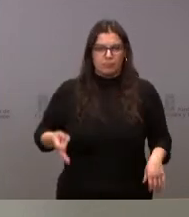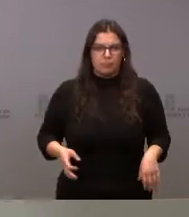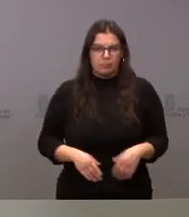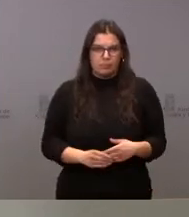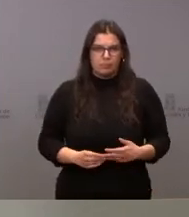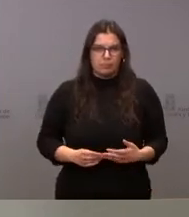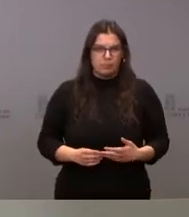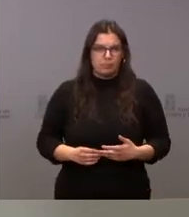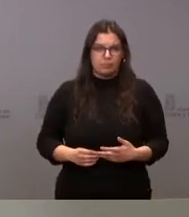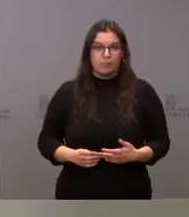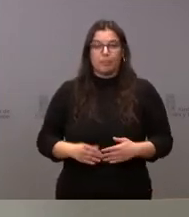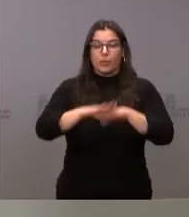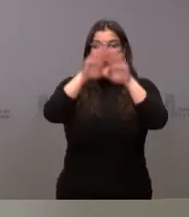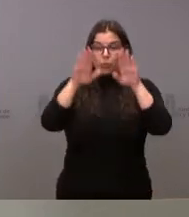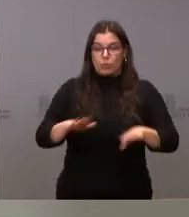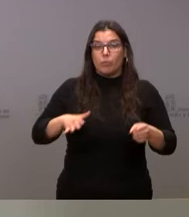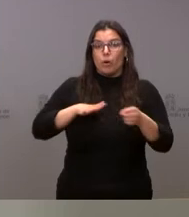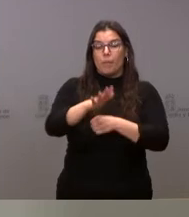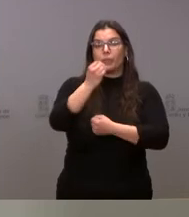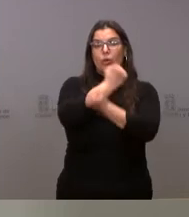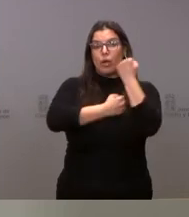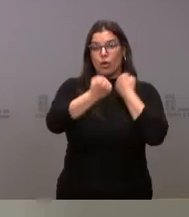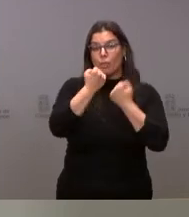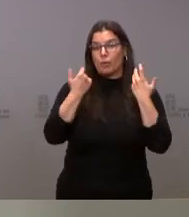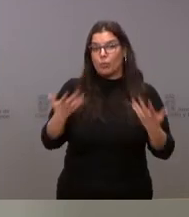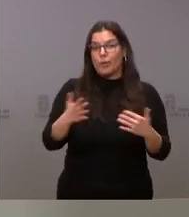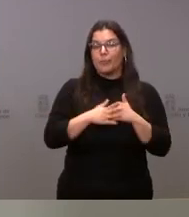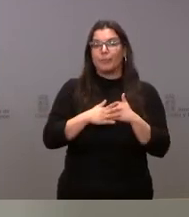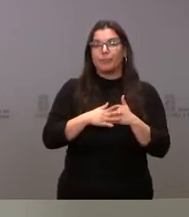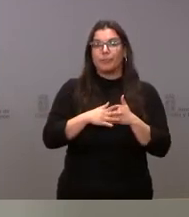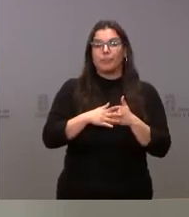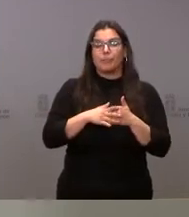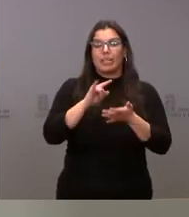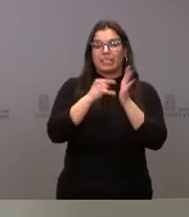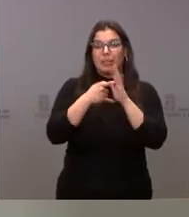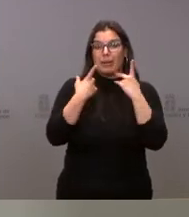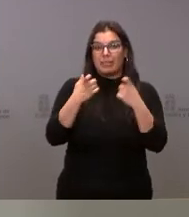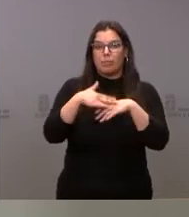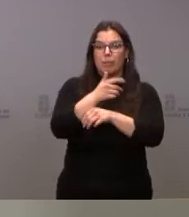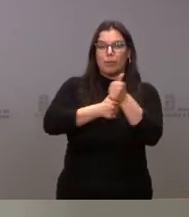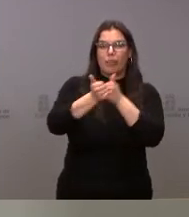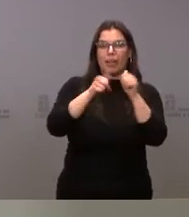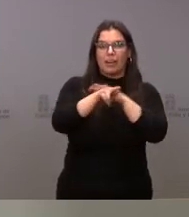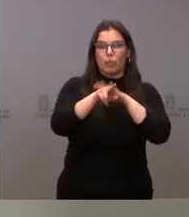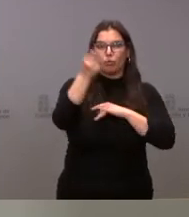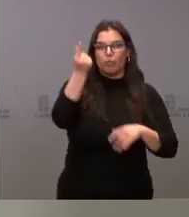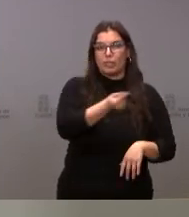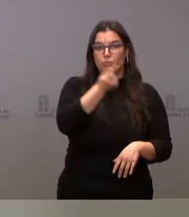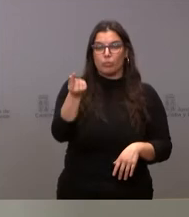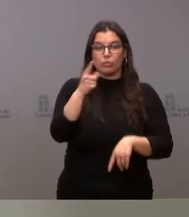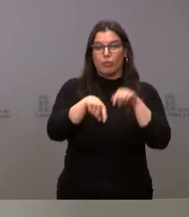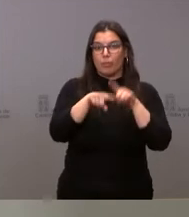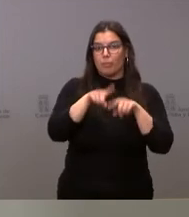autónoma. Y, para terminar, en el ámbito económico, se establecerán los mecanismos necesarios para priorizar los recursos presupuestarios que sean